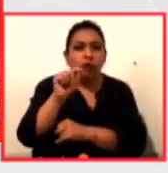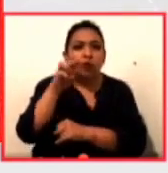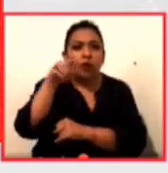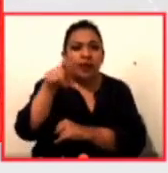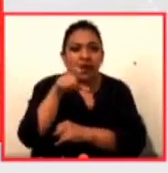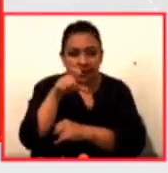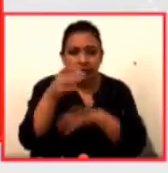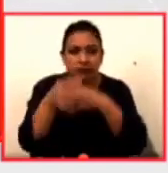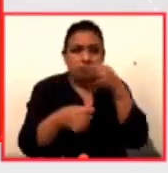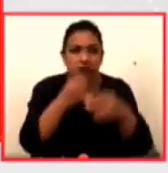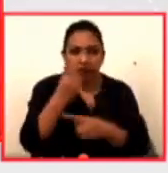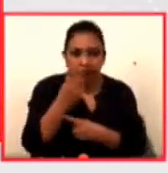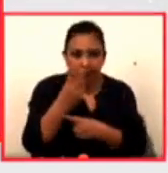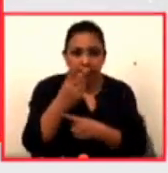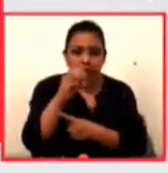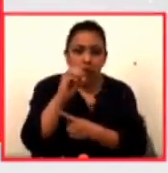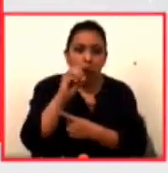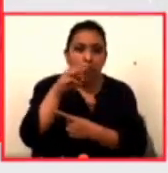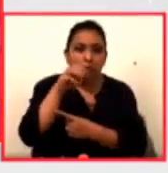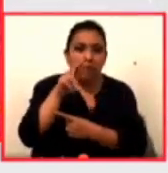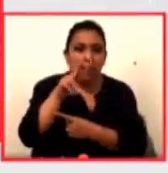Noticias 22, Omar Vera.